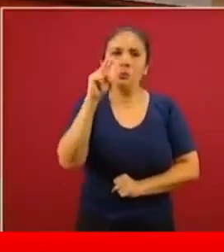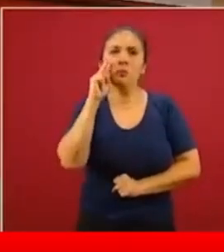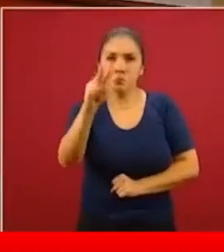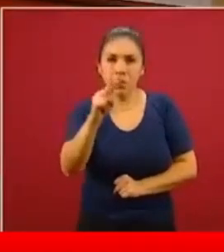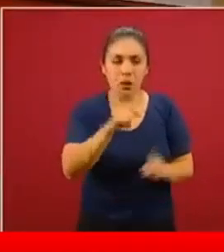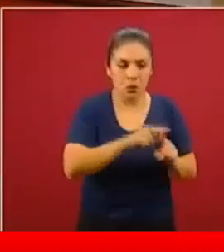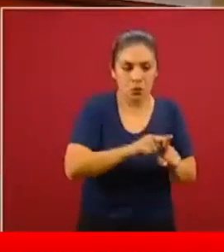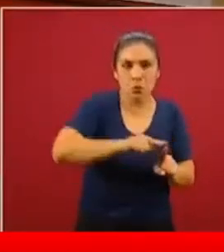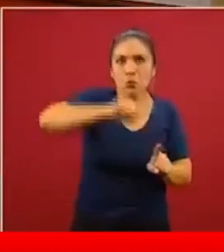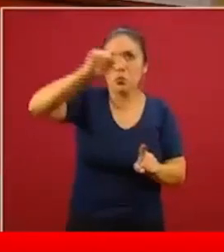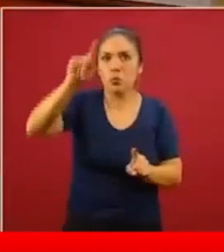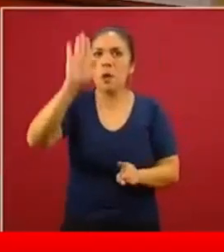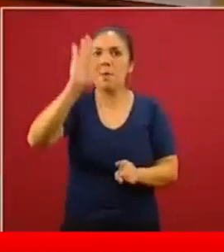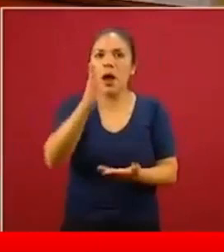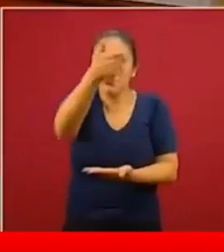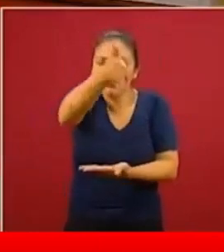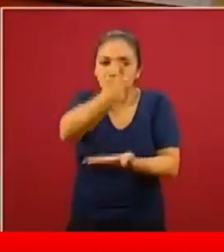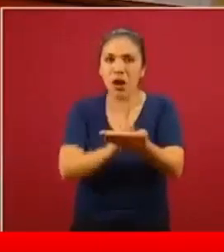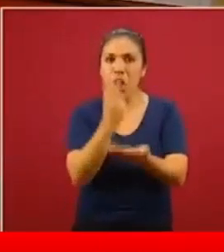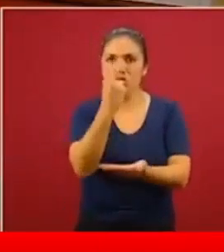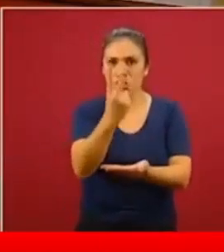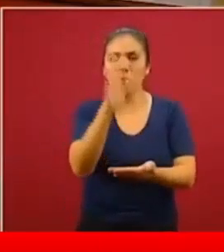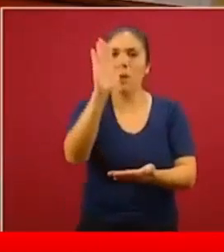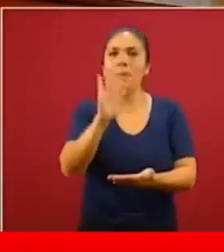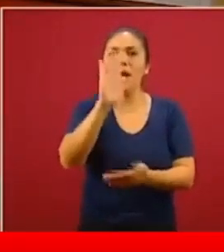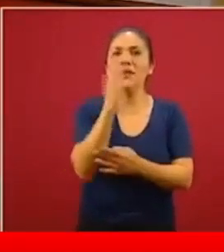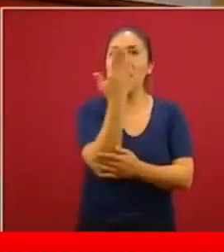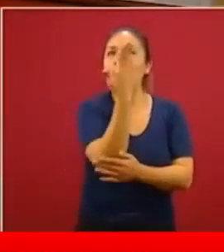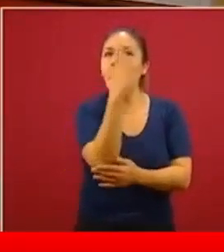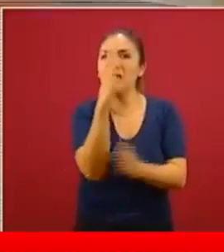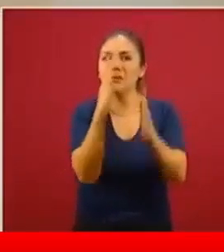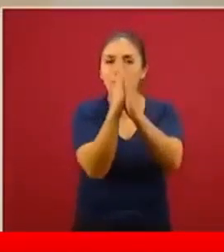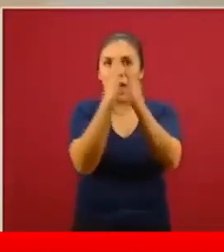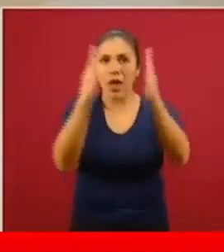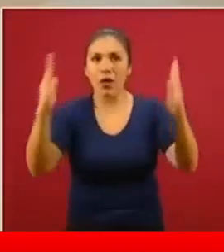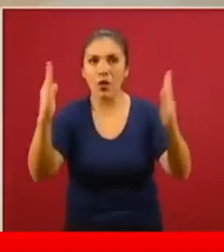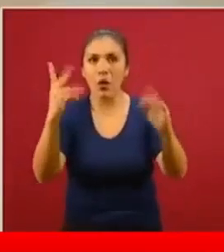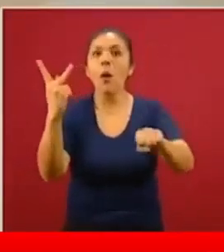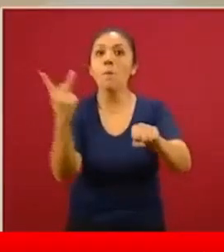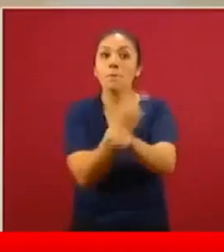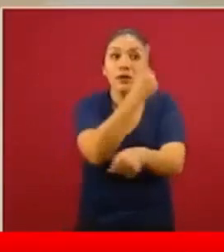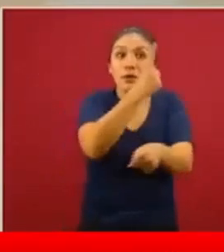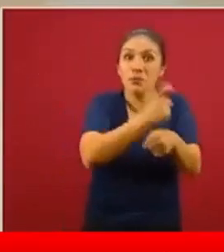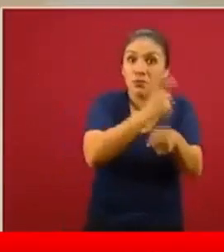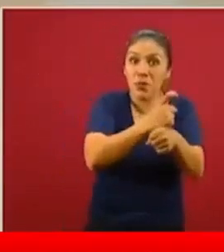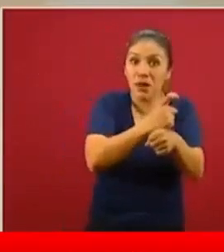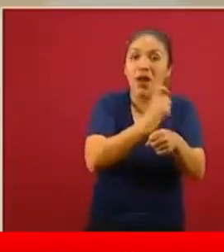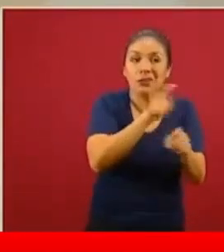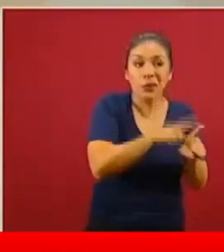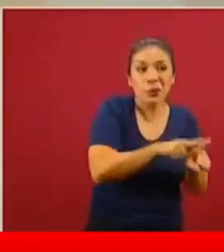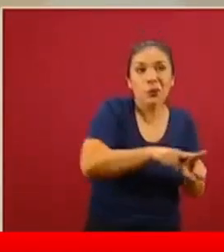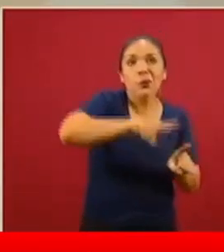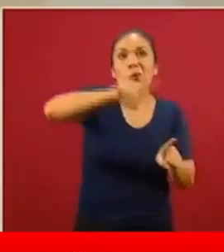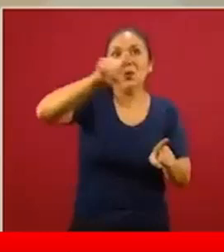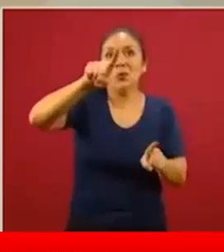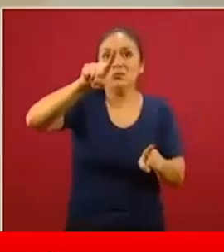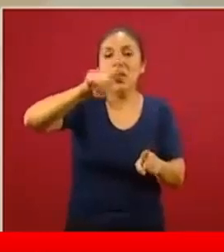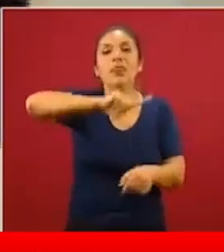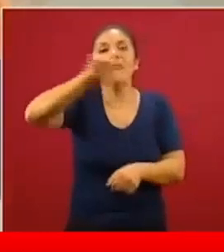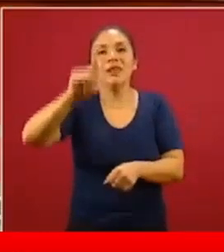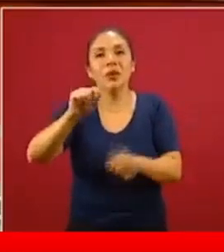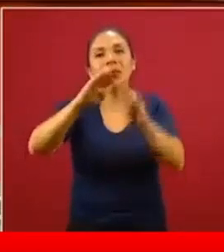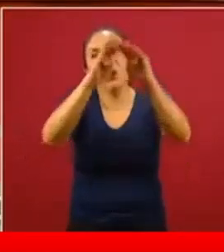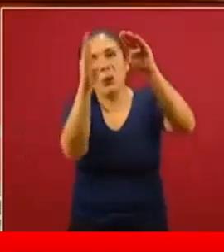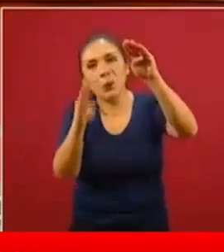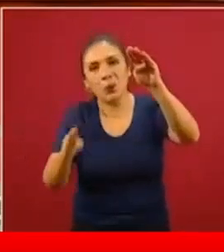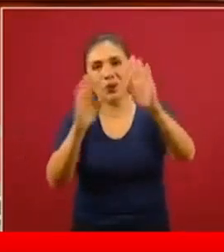la curva epidémica en dos, es como verla con un espejo. Lo que ocurrió al inicio fue de subida, lo que ocurre después